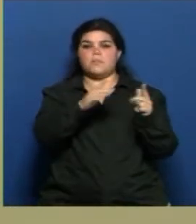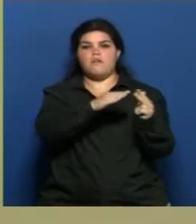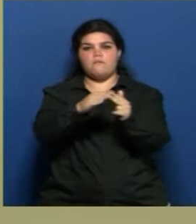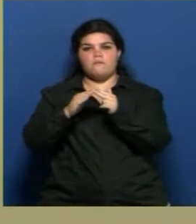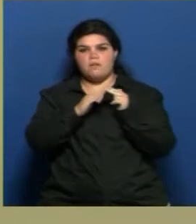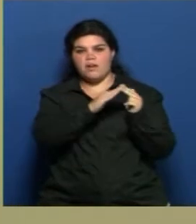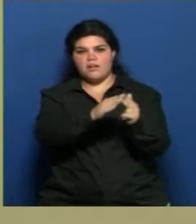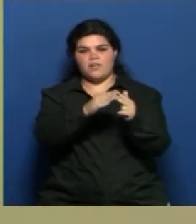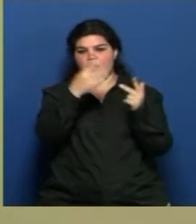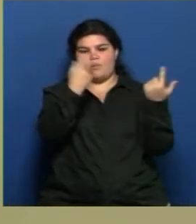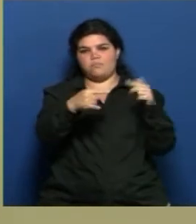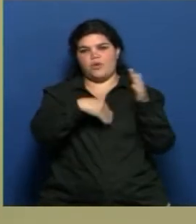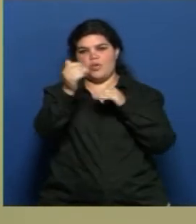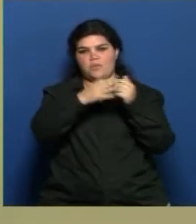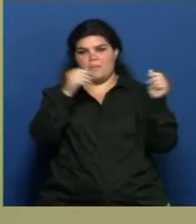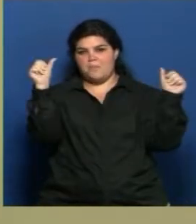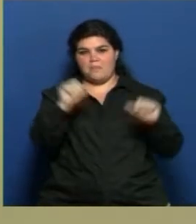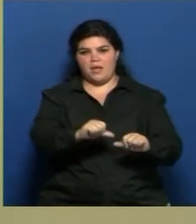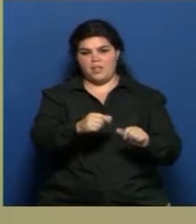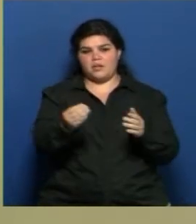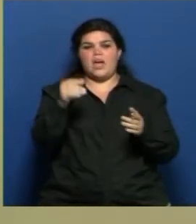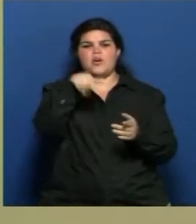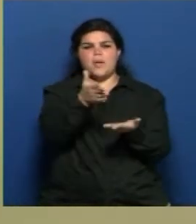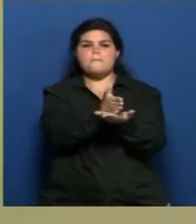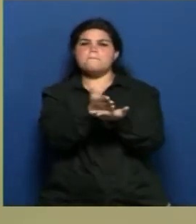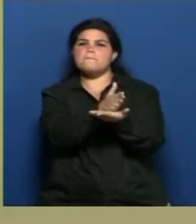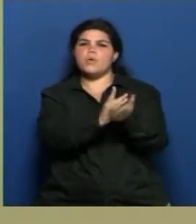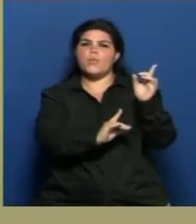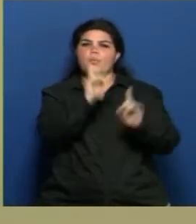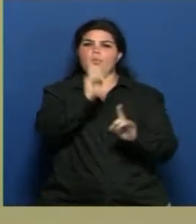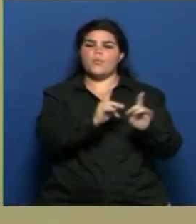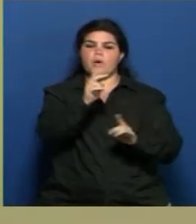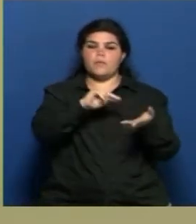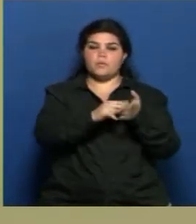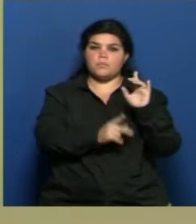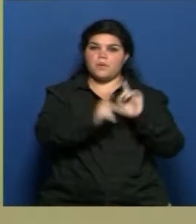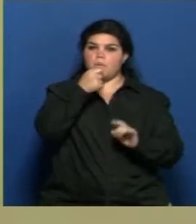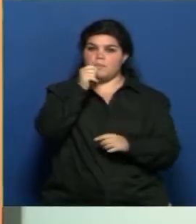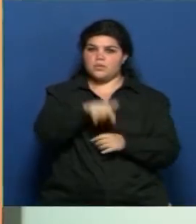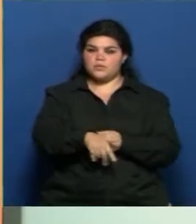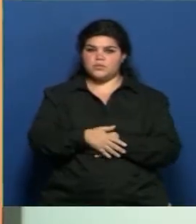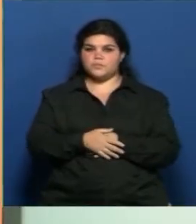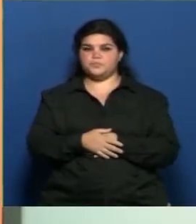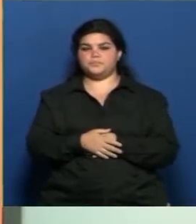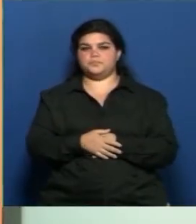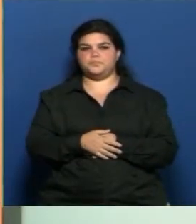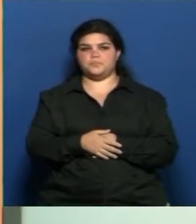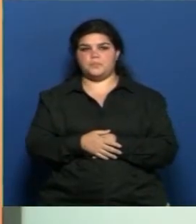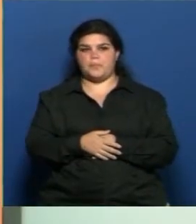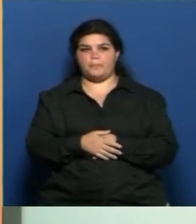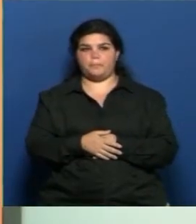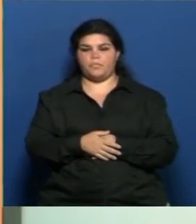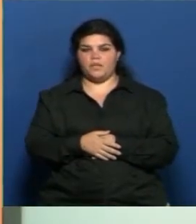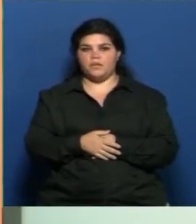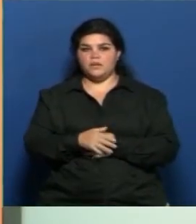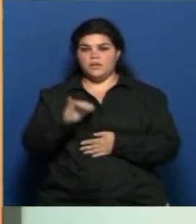mal edificados y demás. ¿Podemos hablar un poquito más de esta zona de interfaz y qué zonas conflictivas hay en la provincia de Mendoza? Sí. Es decir, en